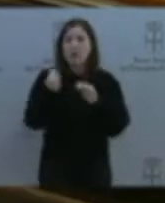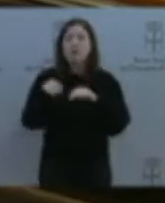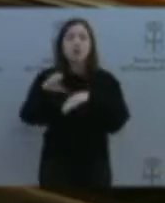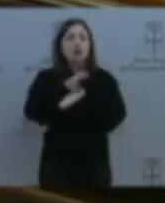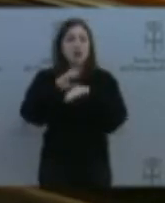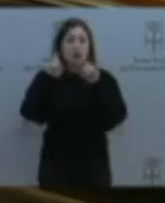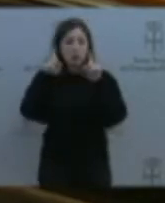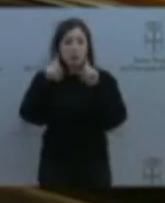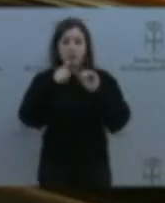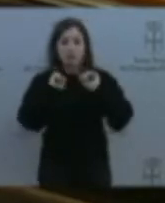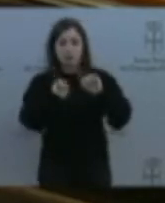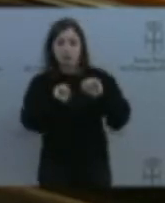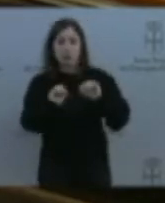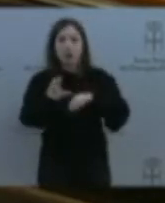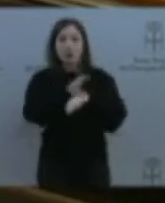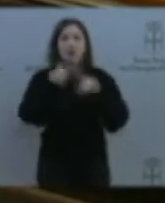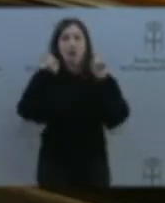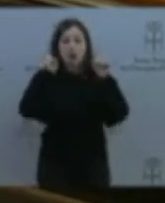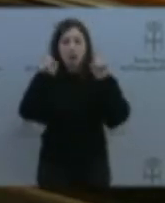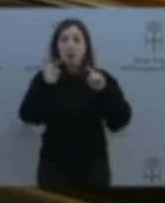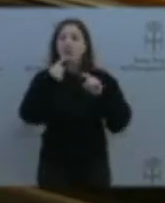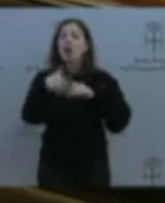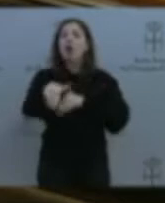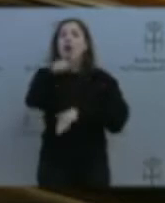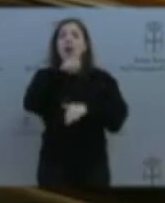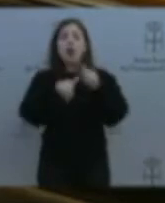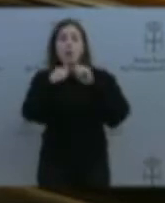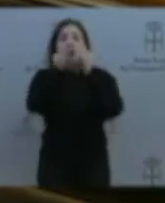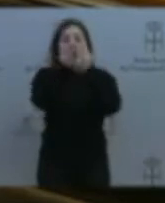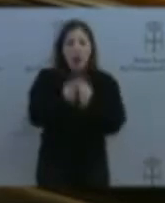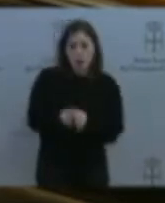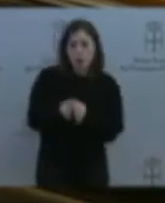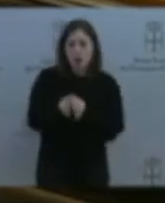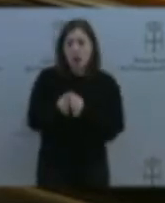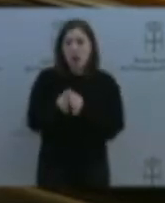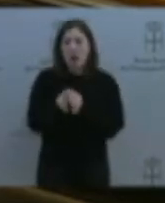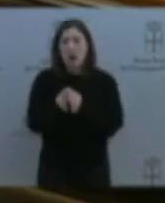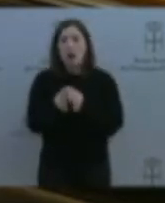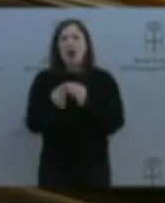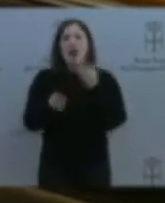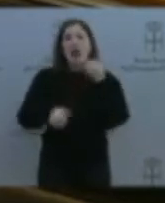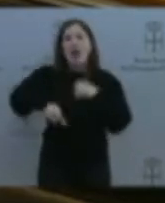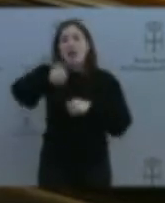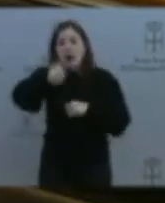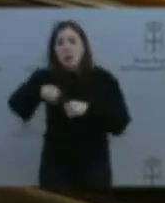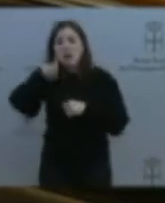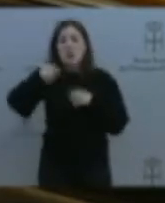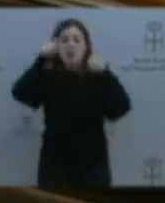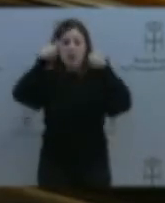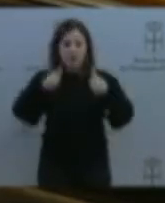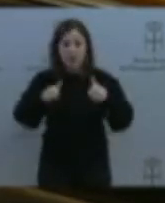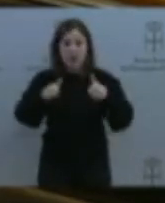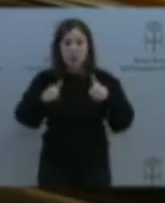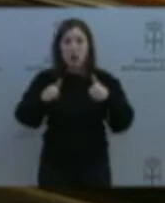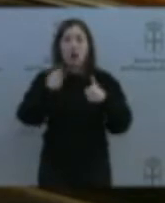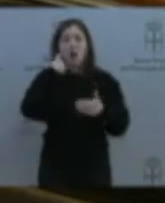ya quien convoca, ella abora, administra, evalúa y certifica unes preves de competencia lingüística en consonancia con